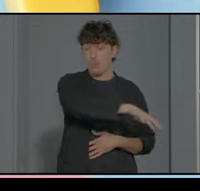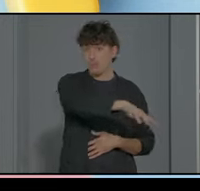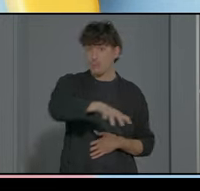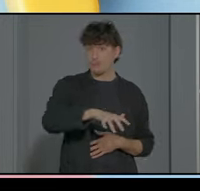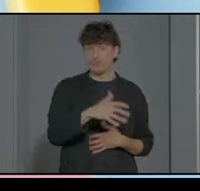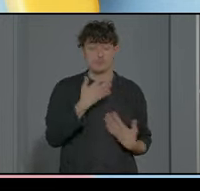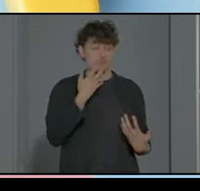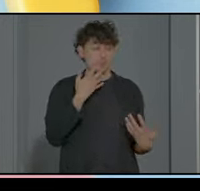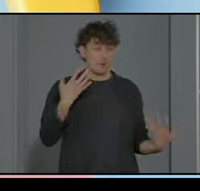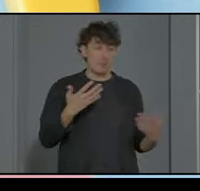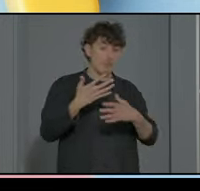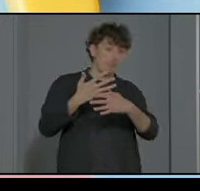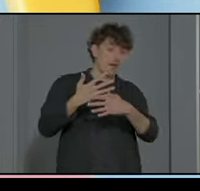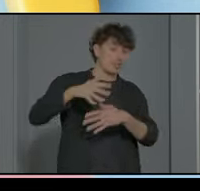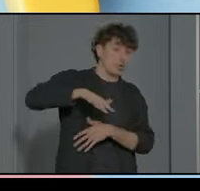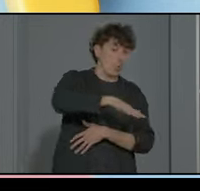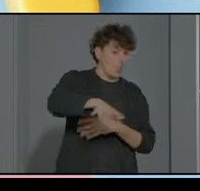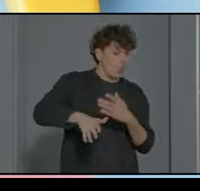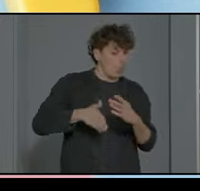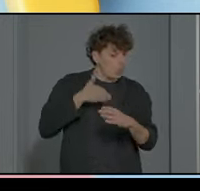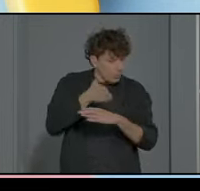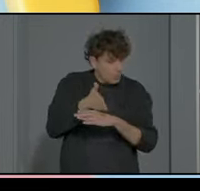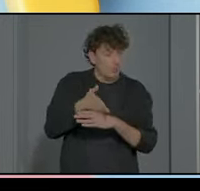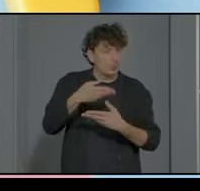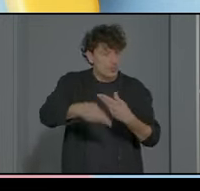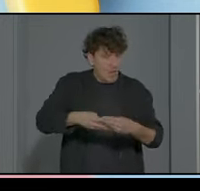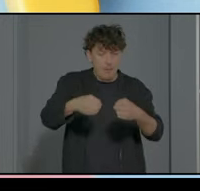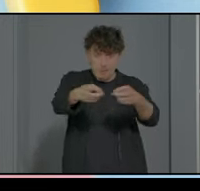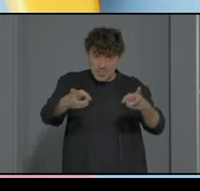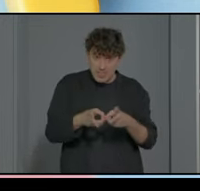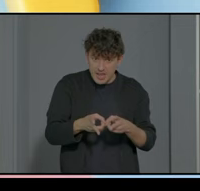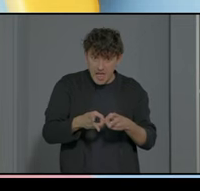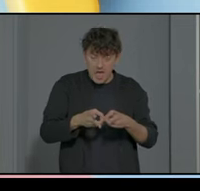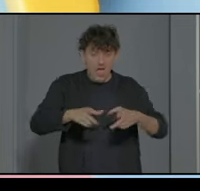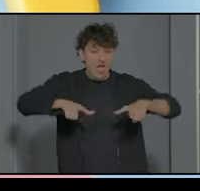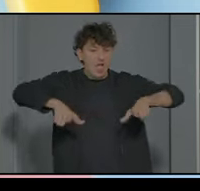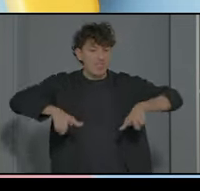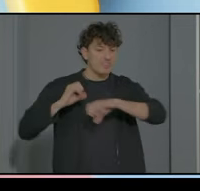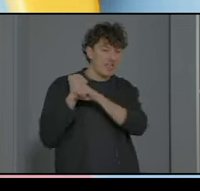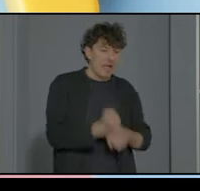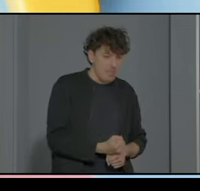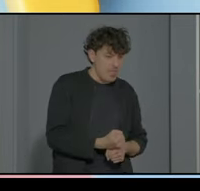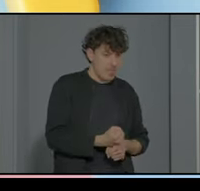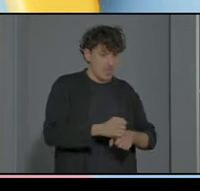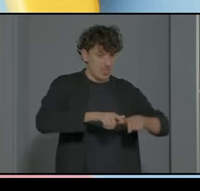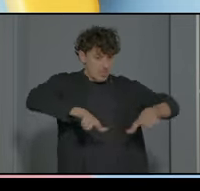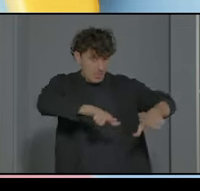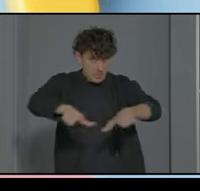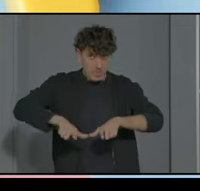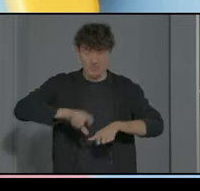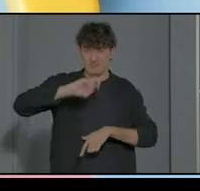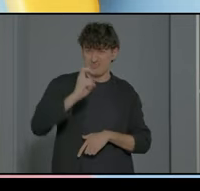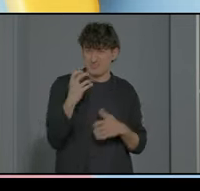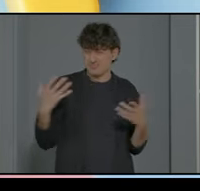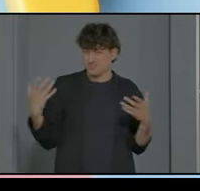suponer el uso de patios de comedores piscina tatami pistas deportivas todos los